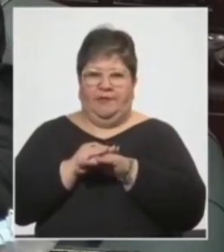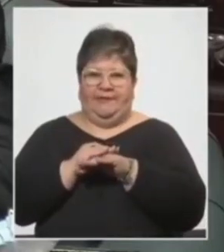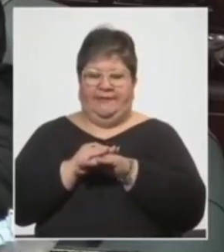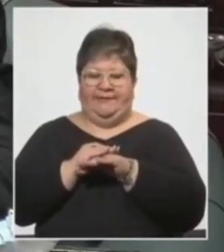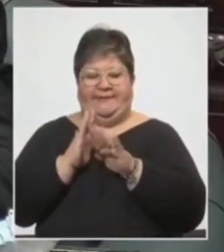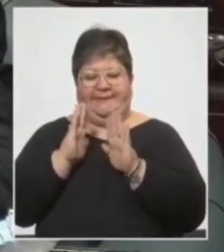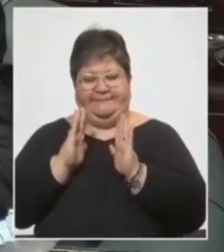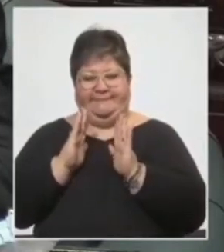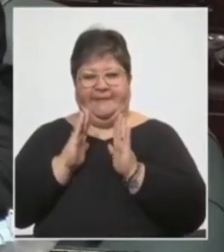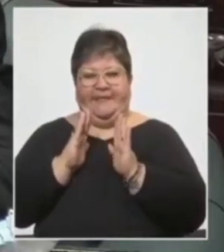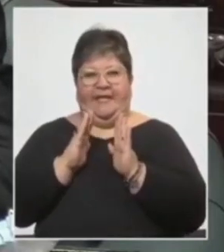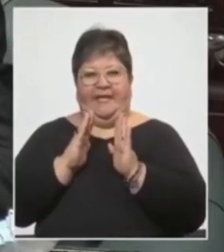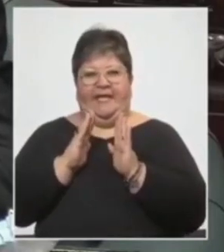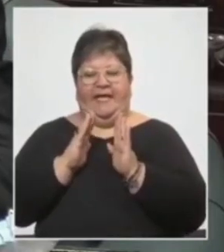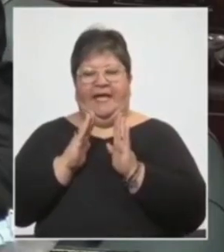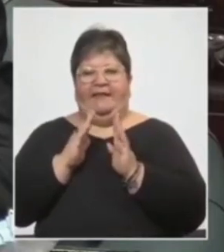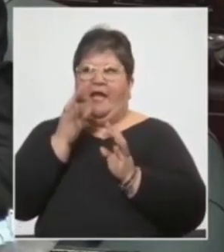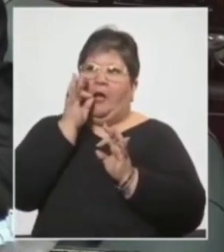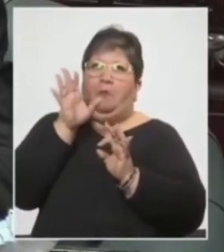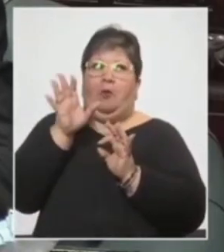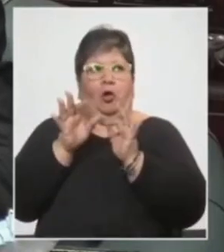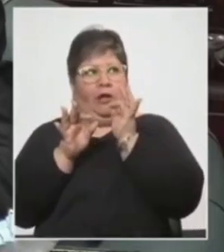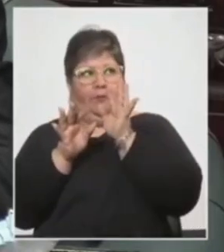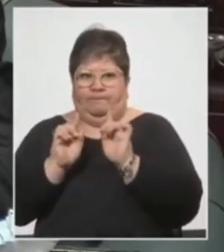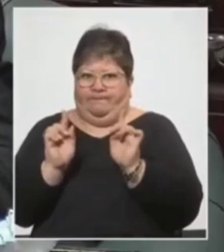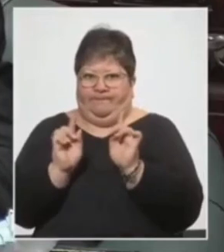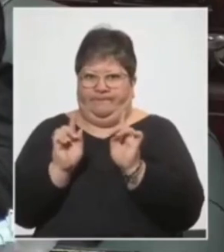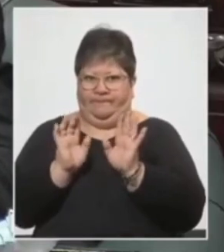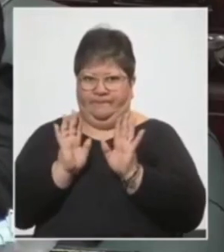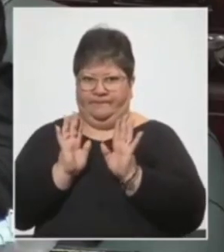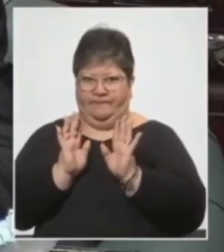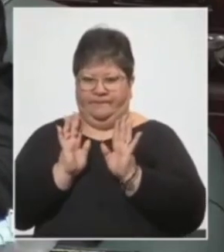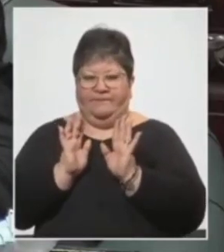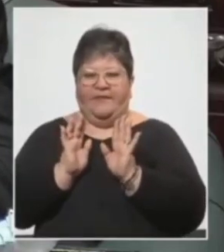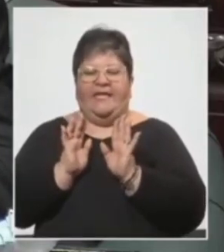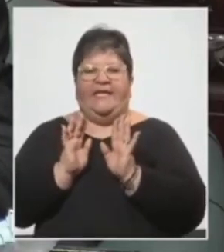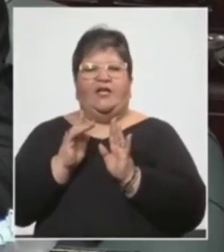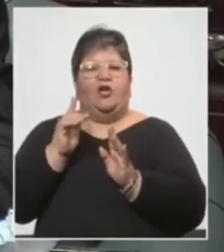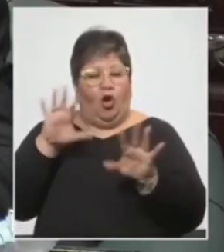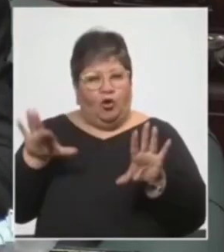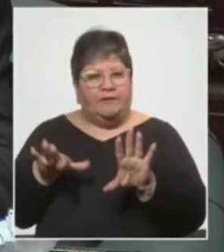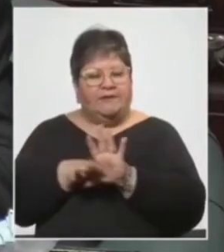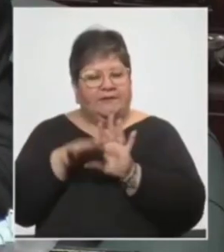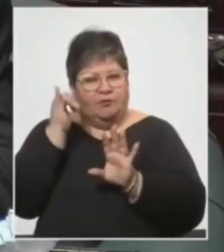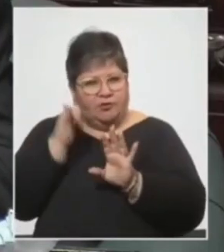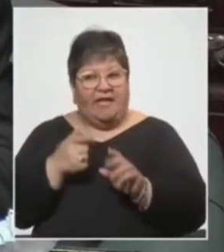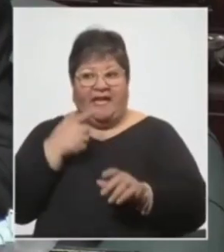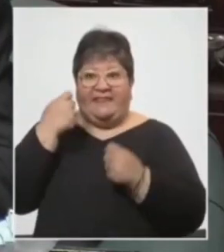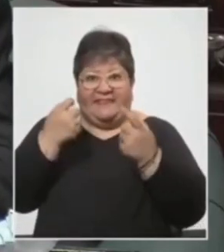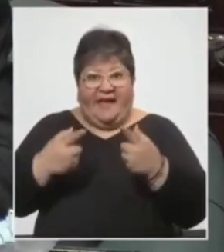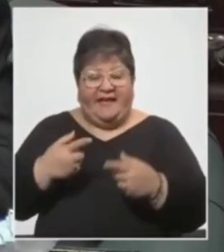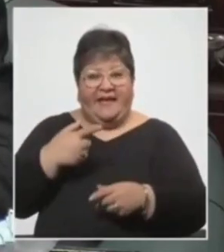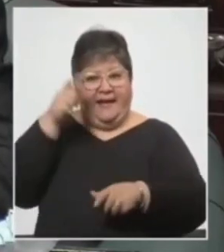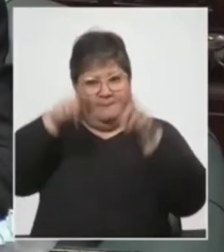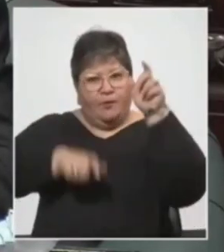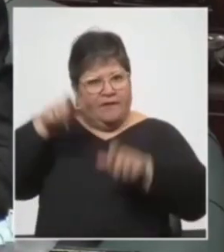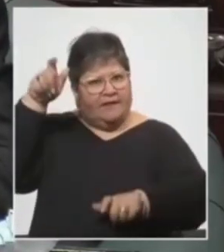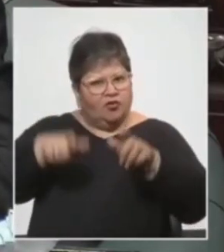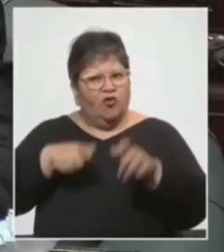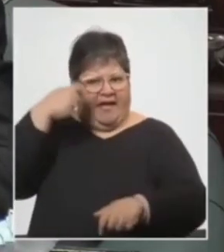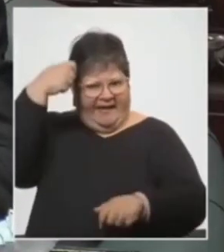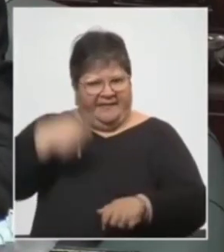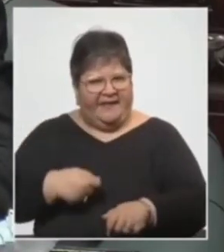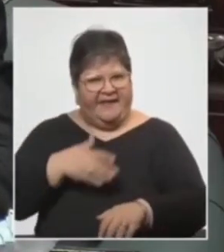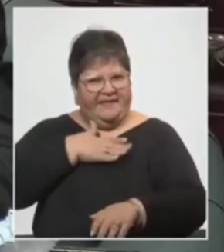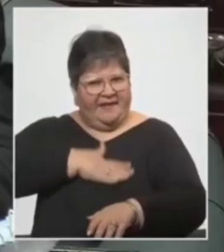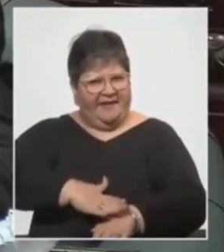discrecionalidad. Coincidimos totalmente con eso. El dar garantías a la población, en dar garantías a